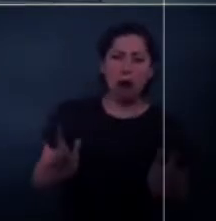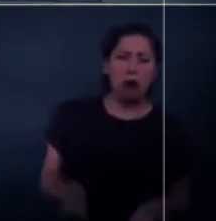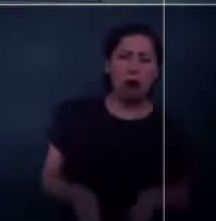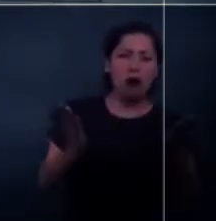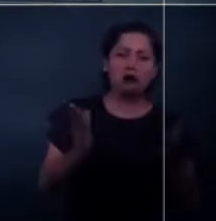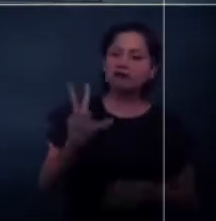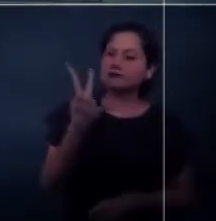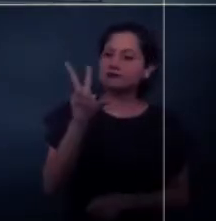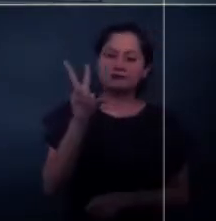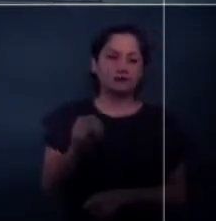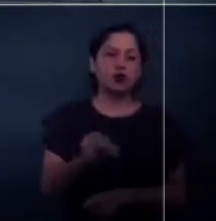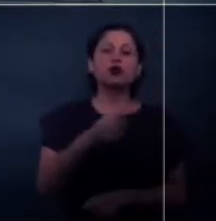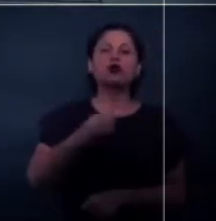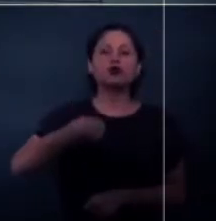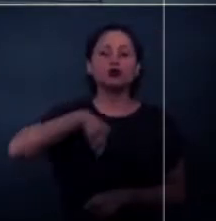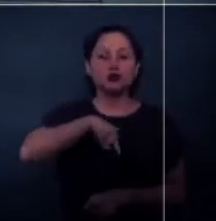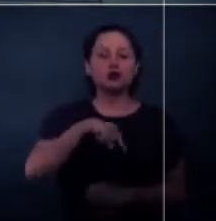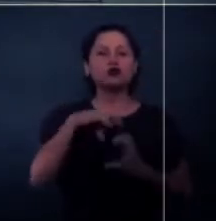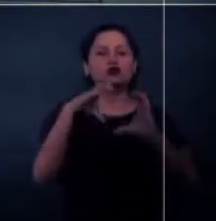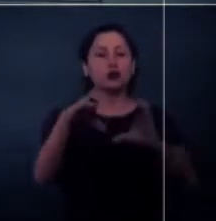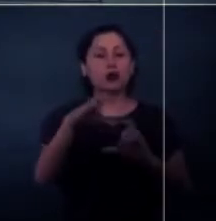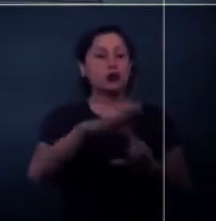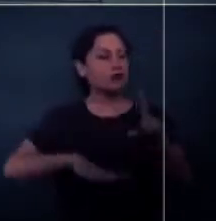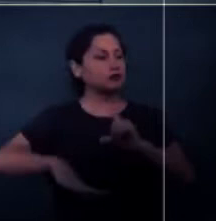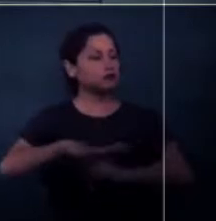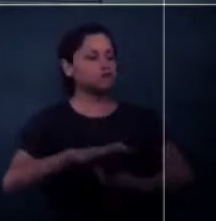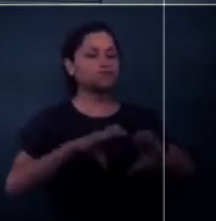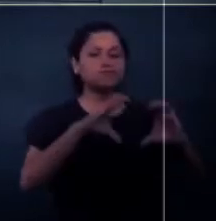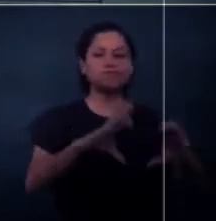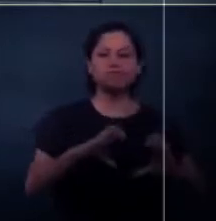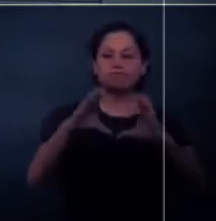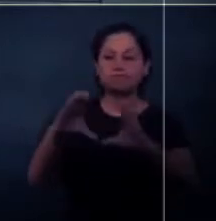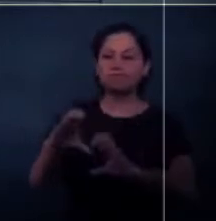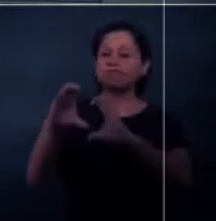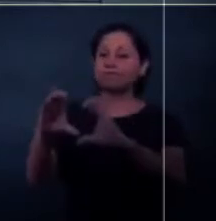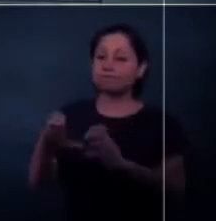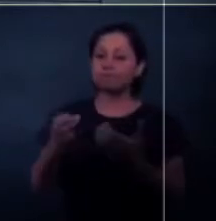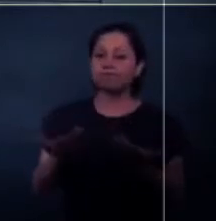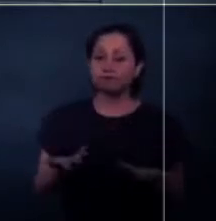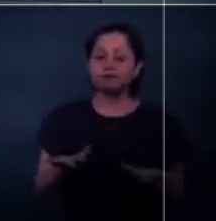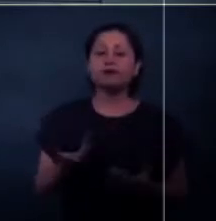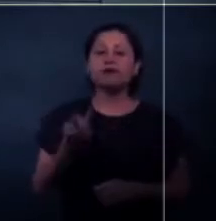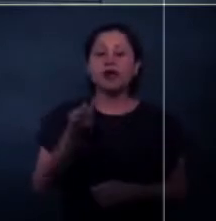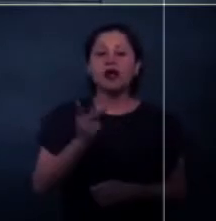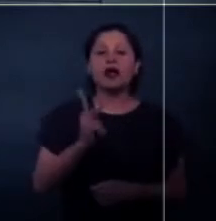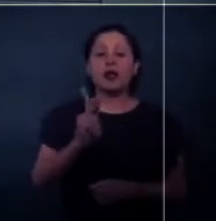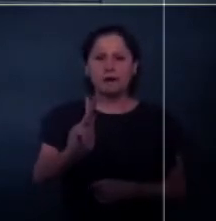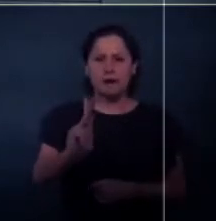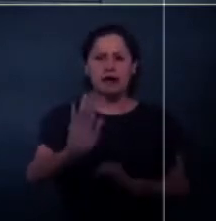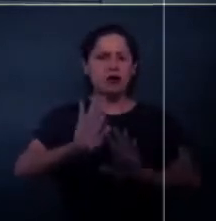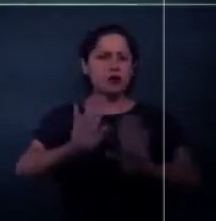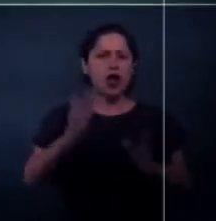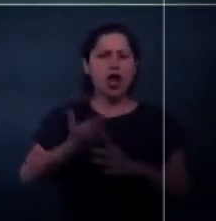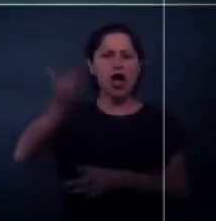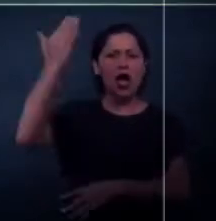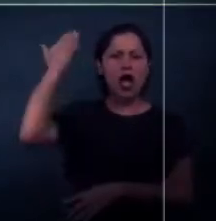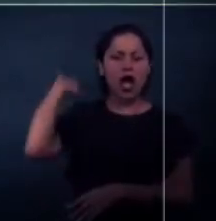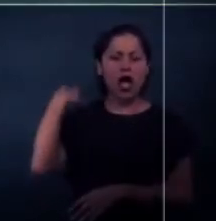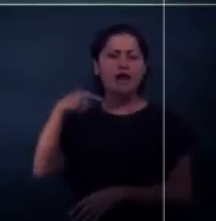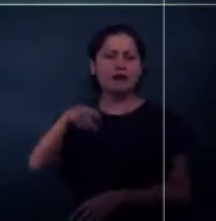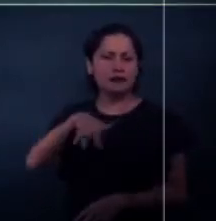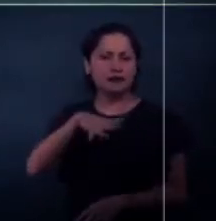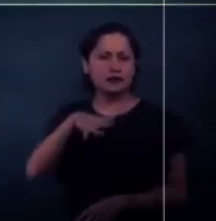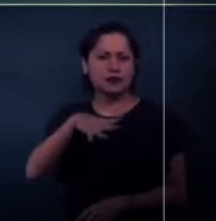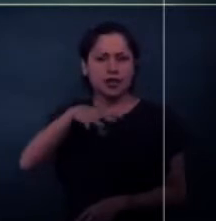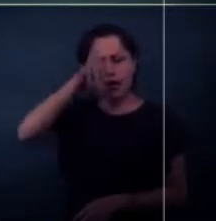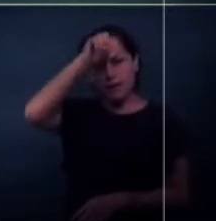medio ambiente. Sin embargo, donde ya existen minas que